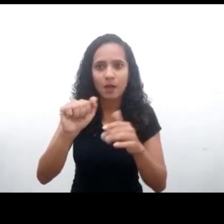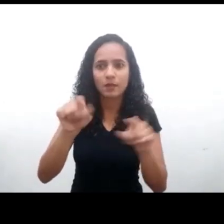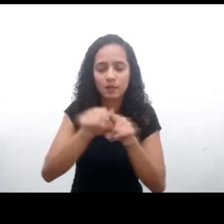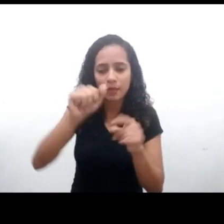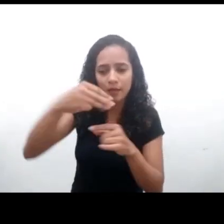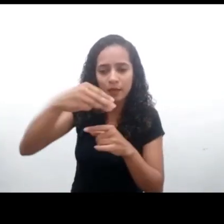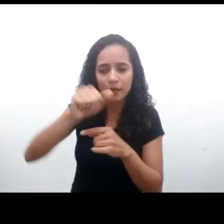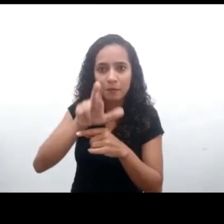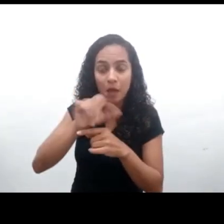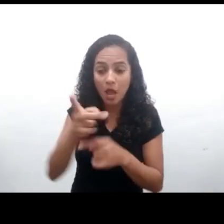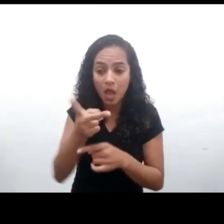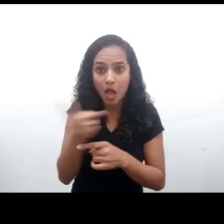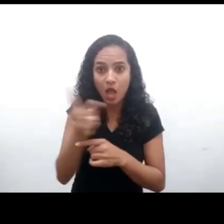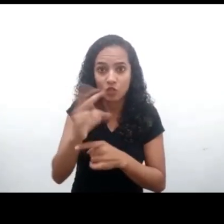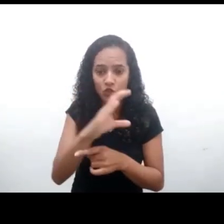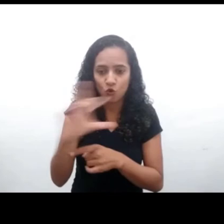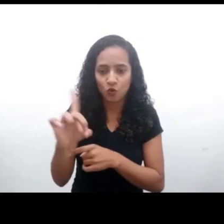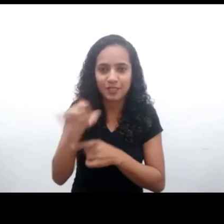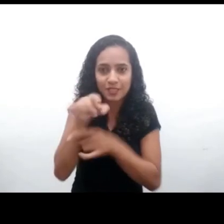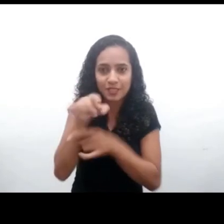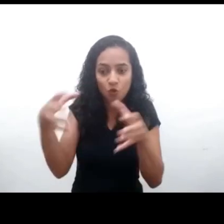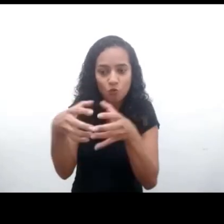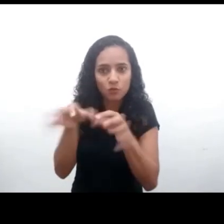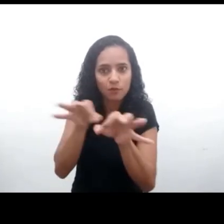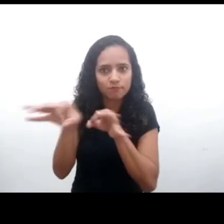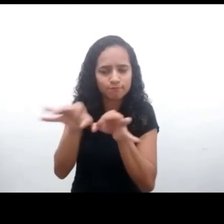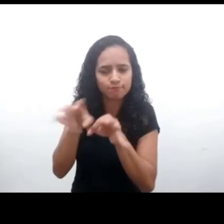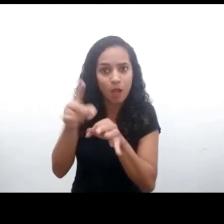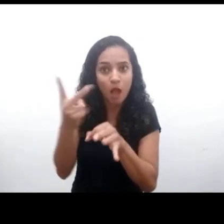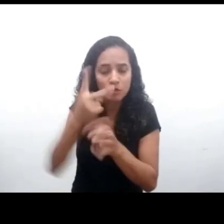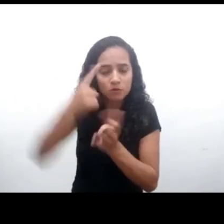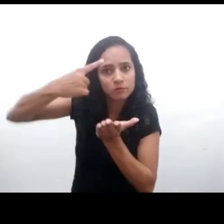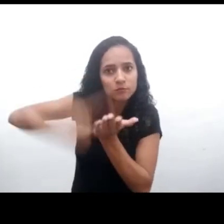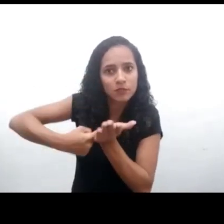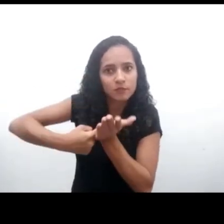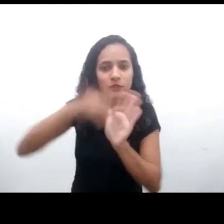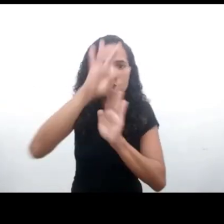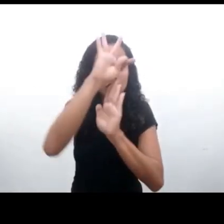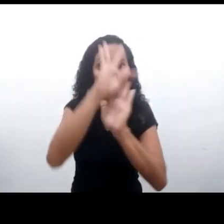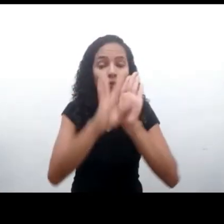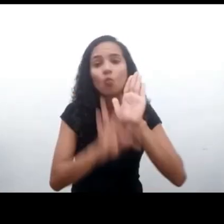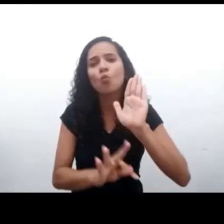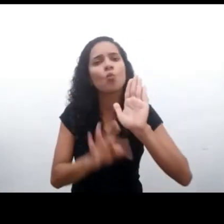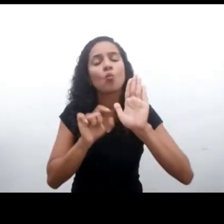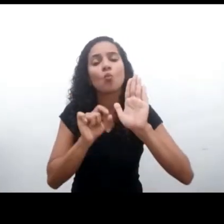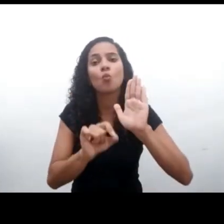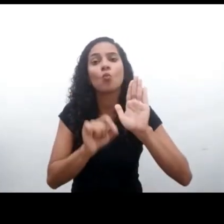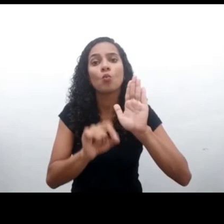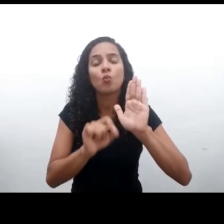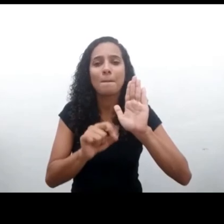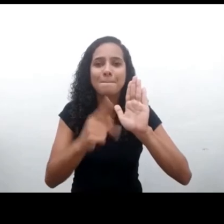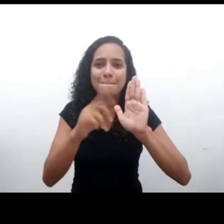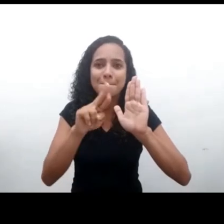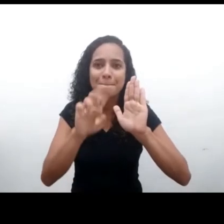un texto predigital. Nos decían, la convención,